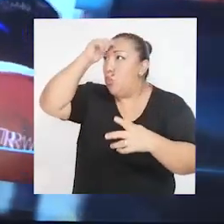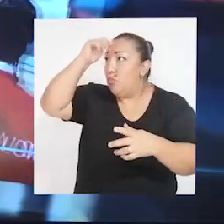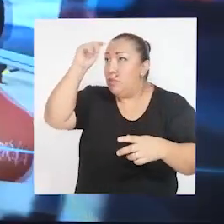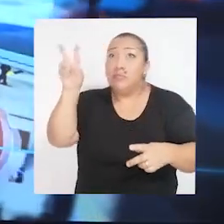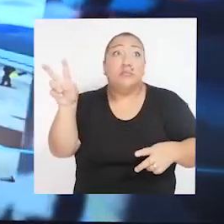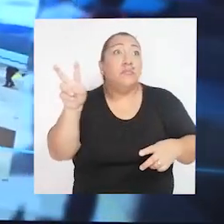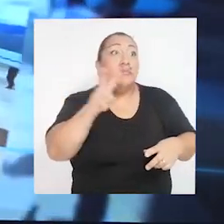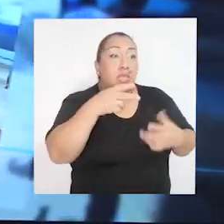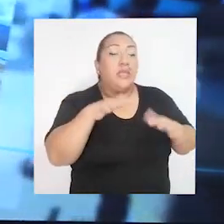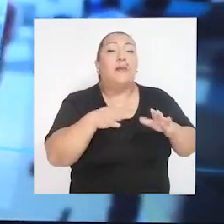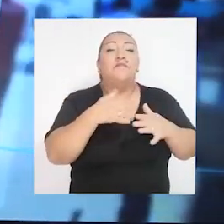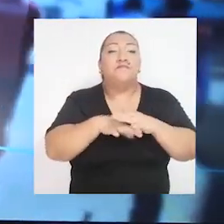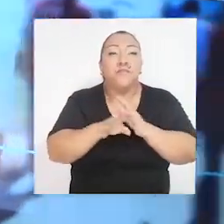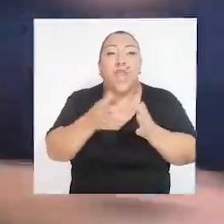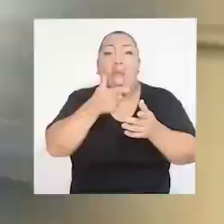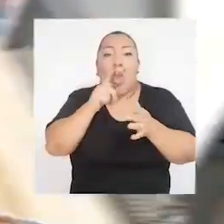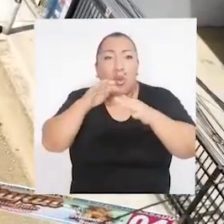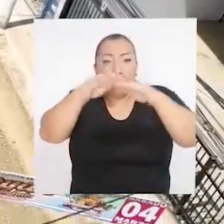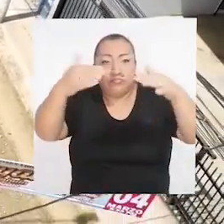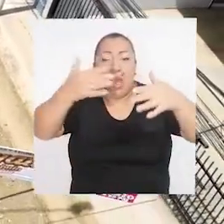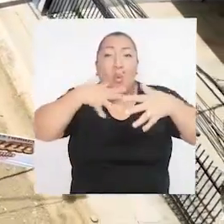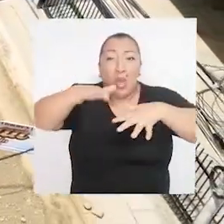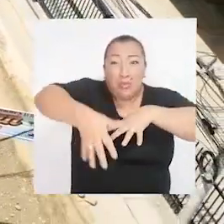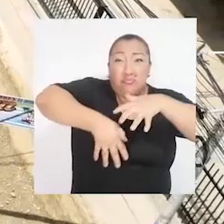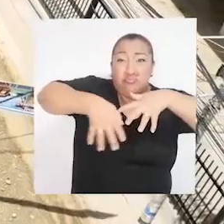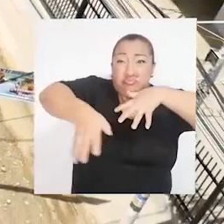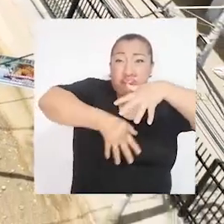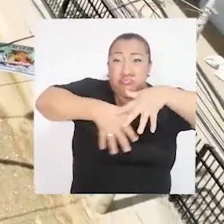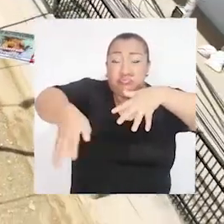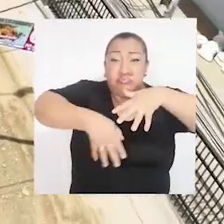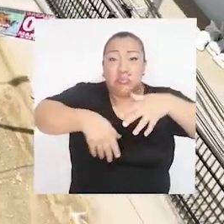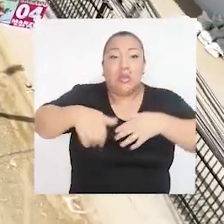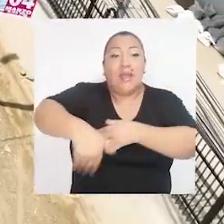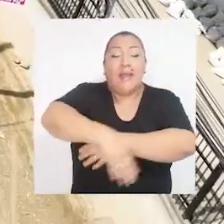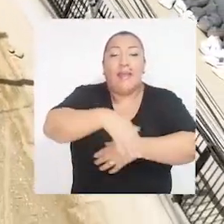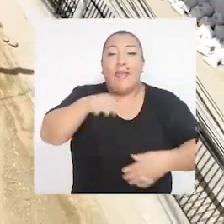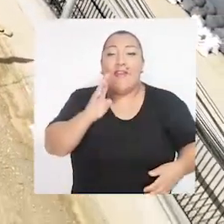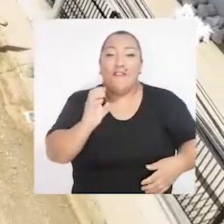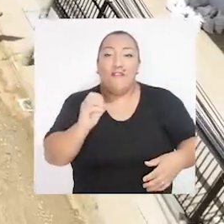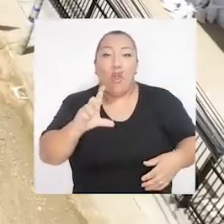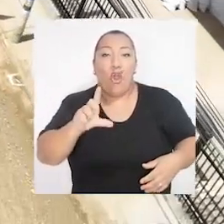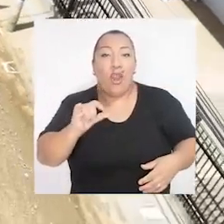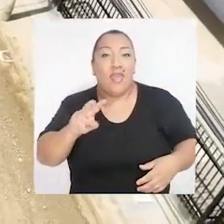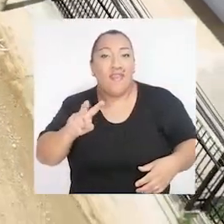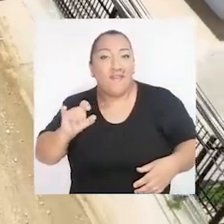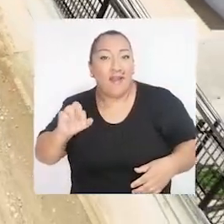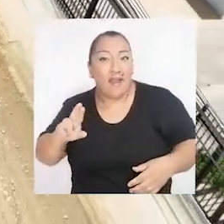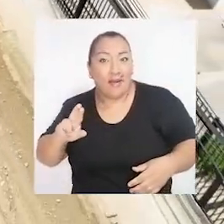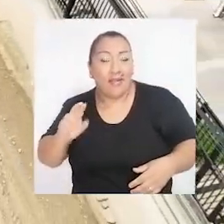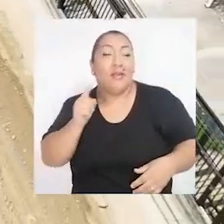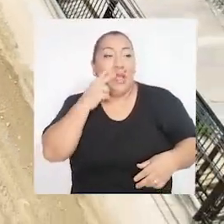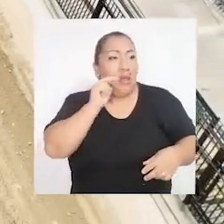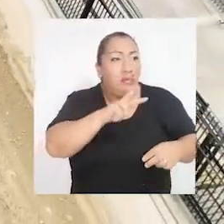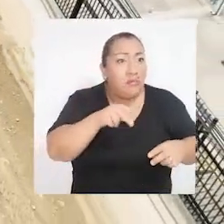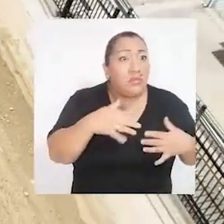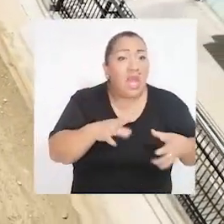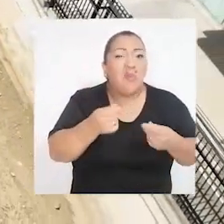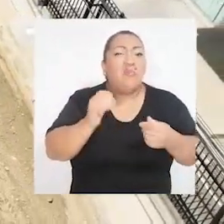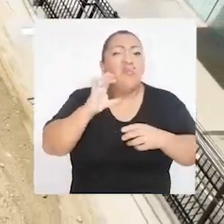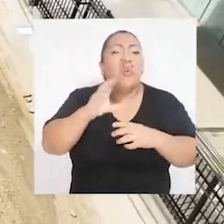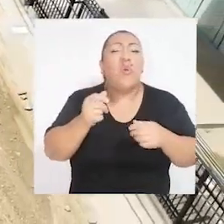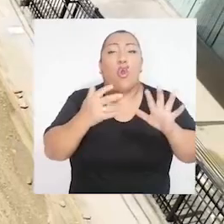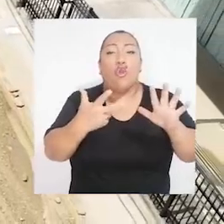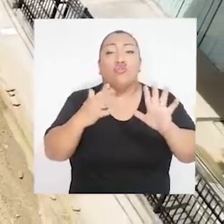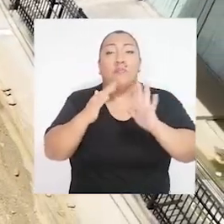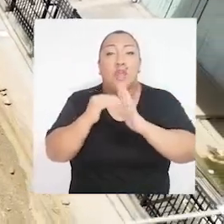donde verificamos la rehabilitación del colector principal de alcantarillado de la calle Bolívar y la reposición del pavimento rígido. La